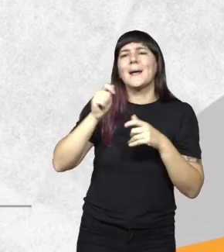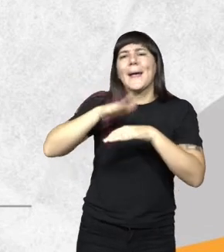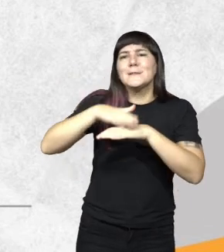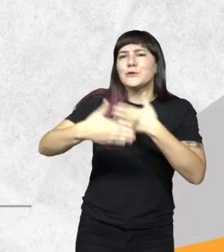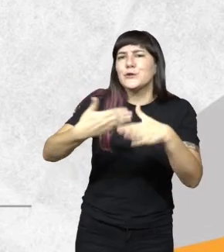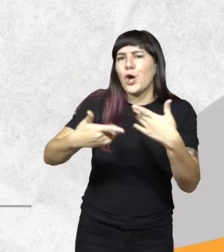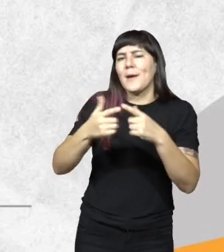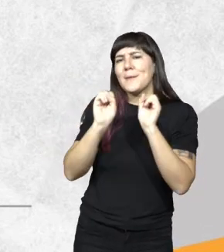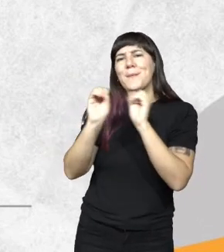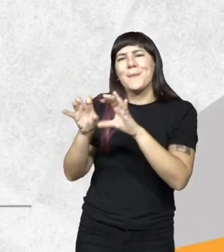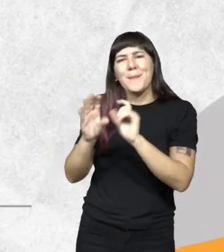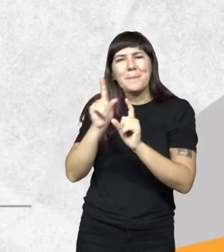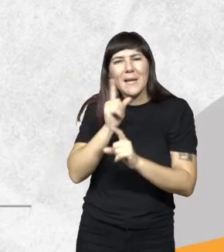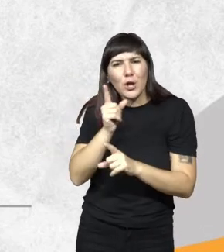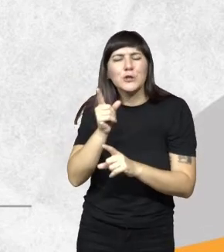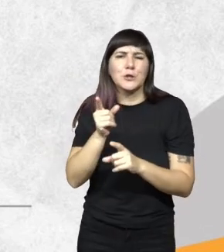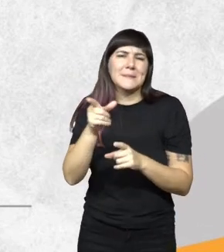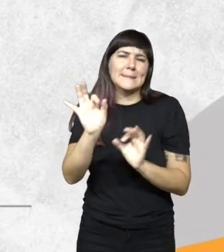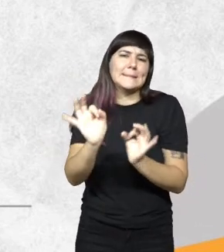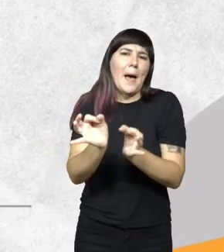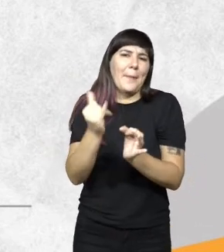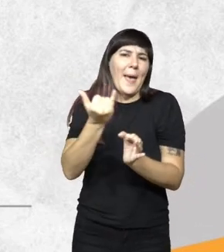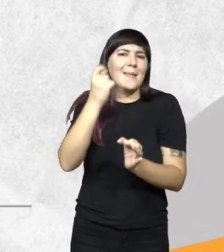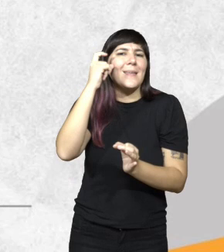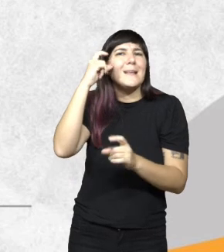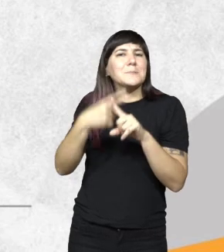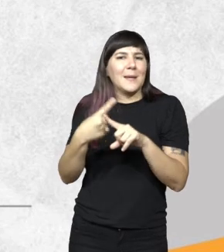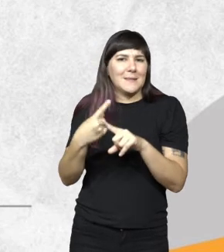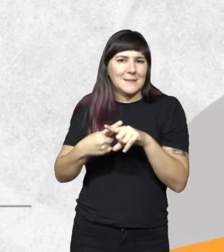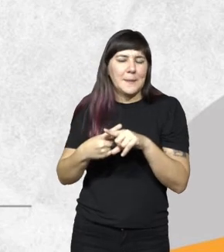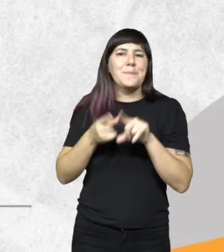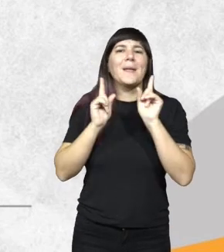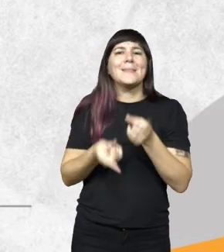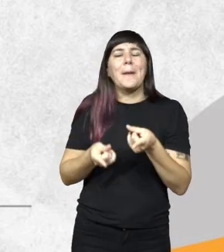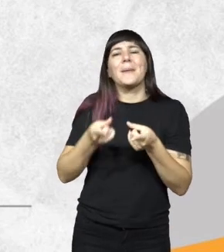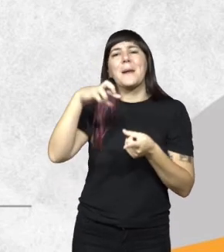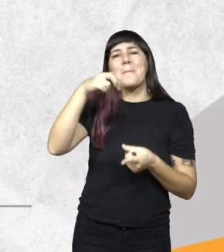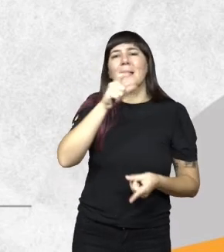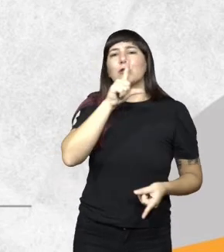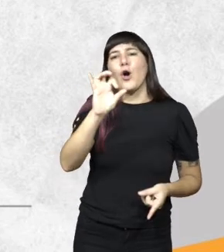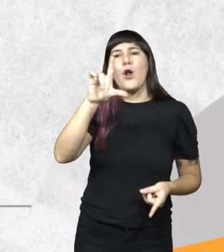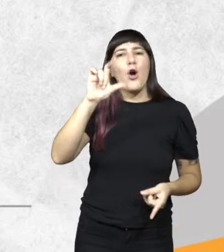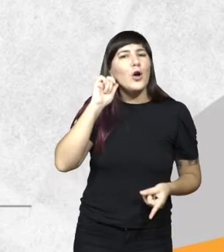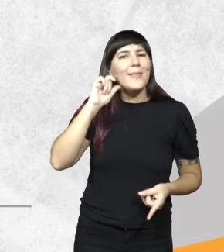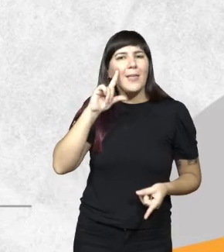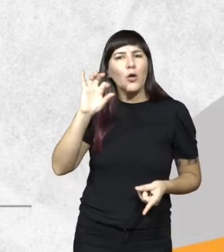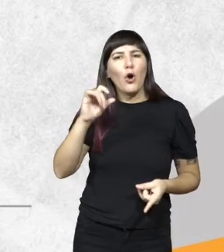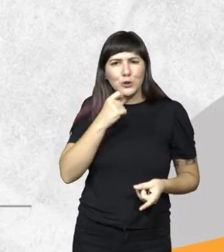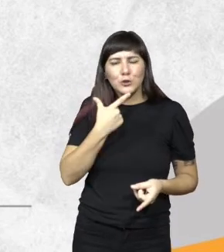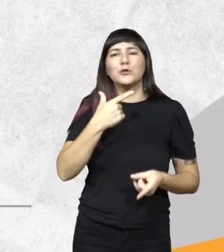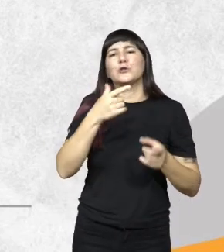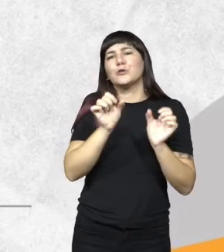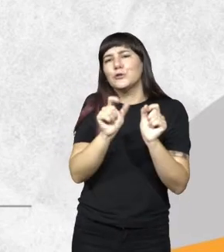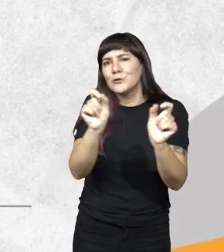más aceitada, una gestión de los patológicos también, pero claramente identificamos un hueco muy importante